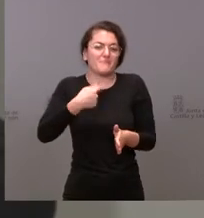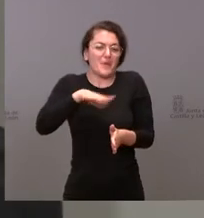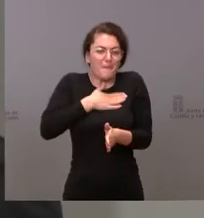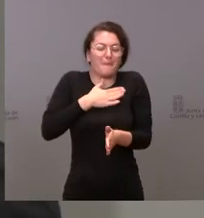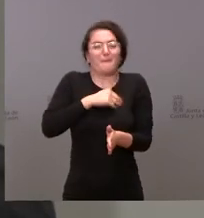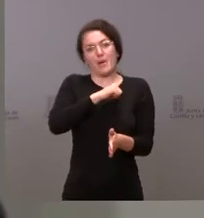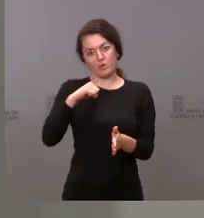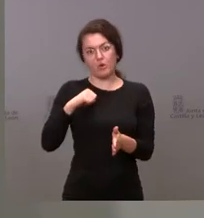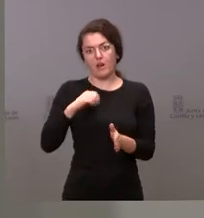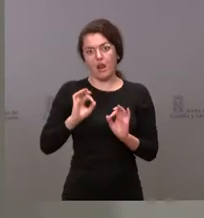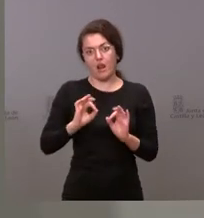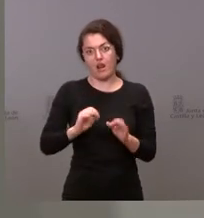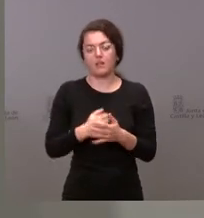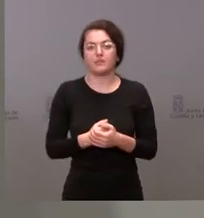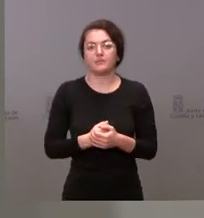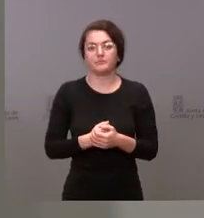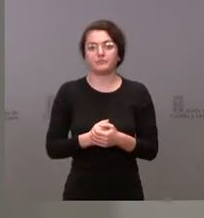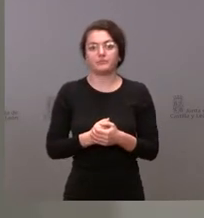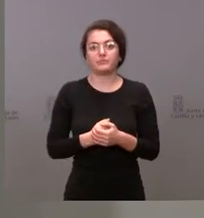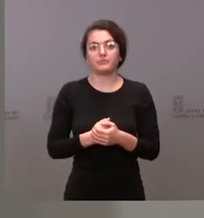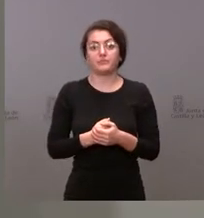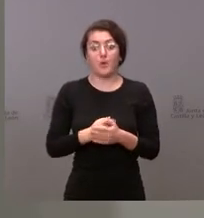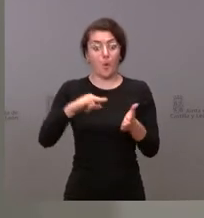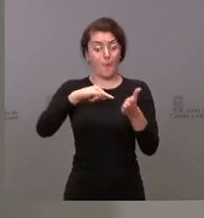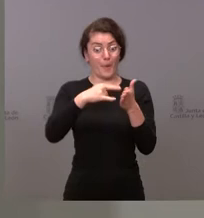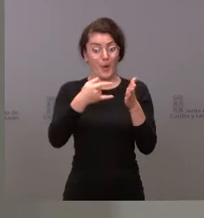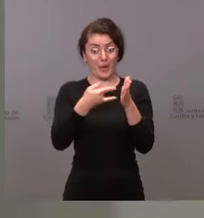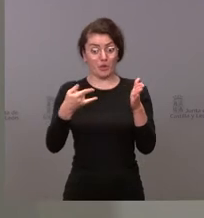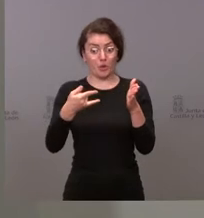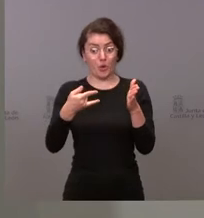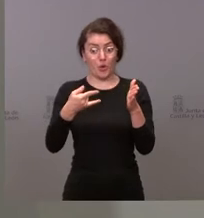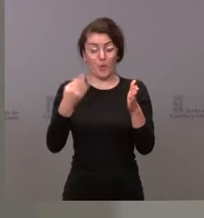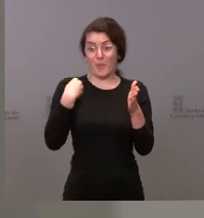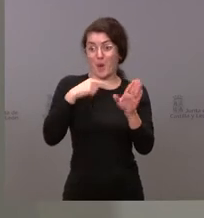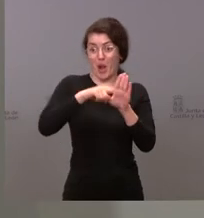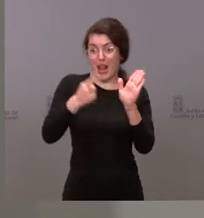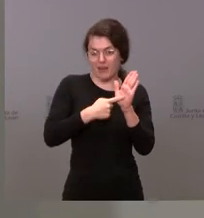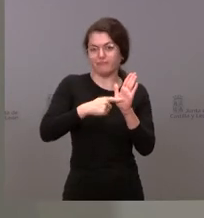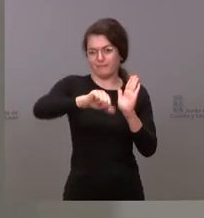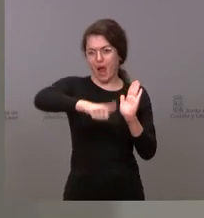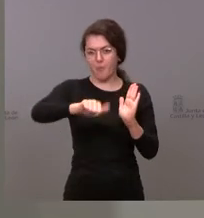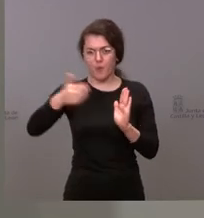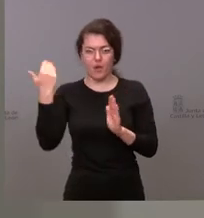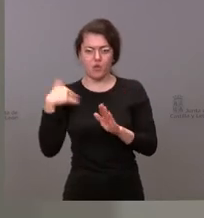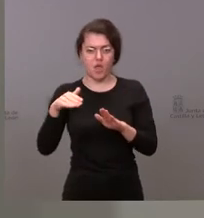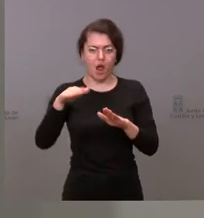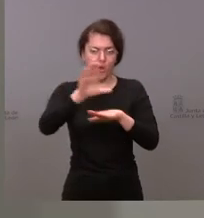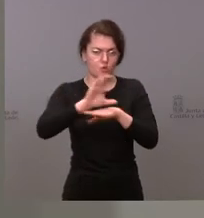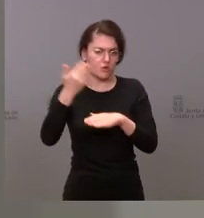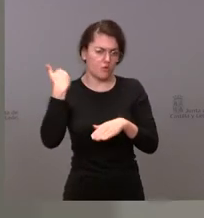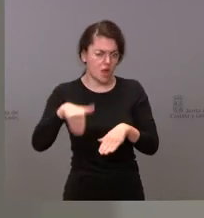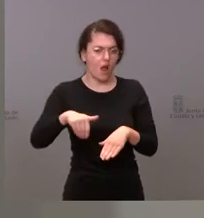personalmente esto ¿cómo quedan los proyectos? afortunadamente los proyectos de ley ya están aprobados en el consejo eso para nosotros